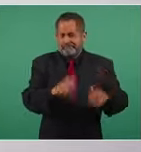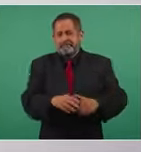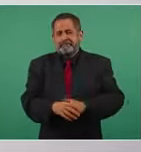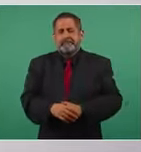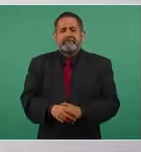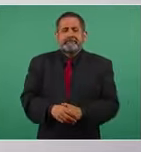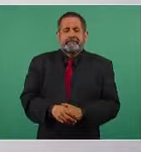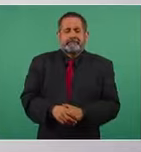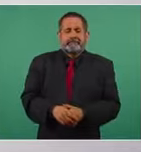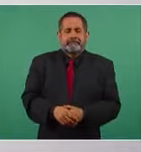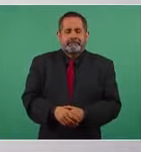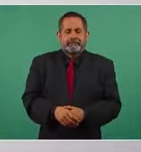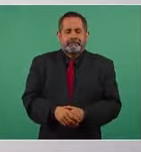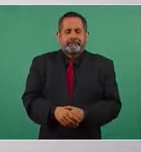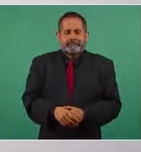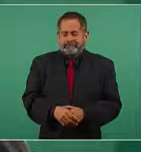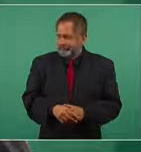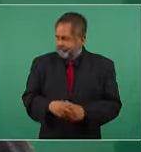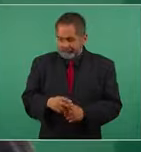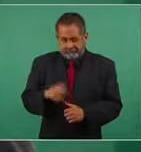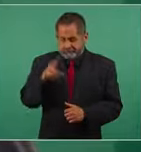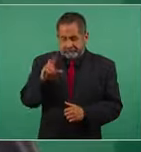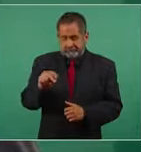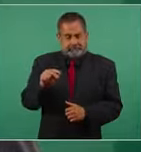entonces no